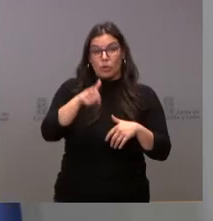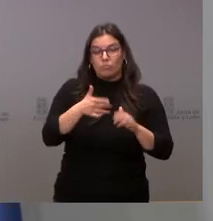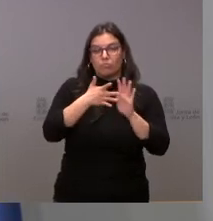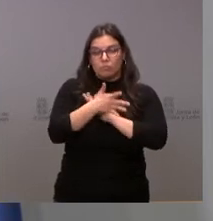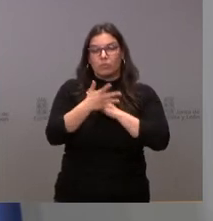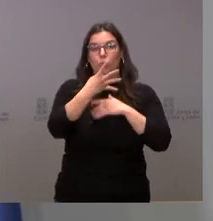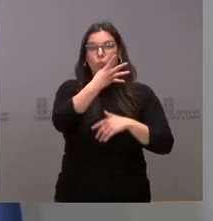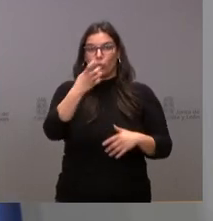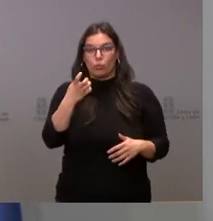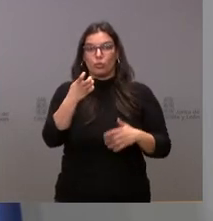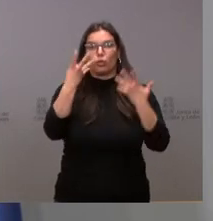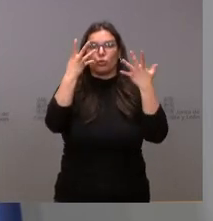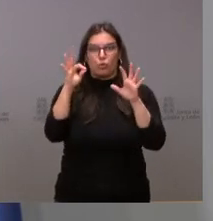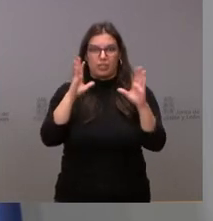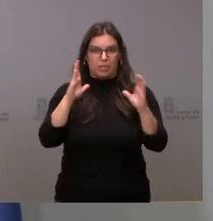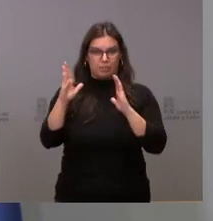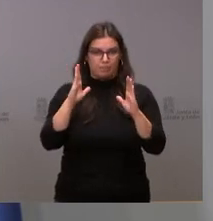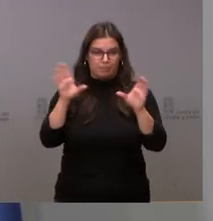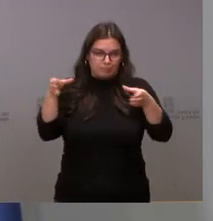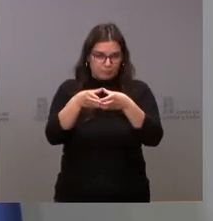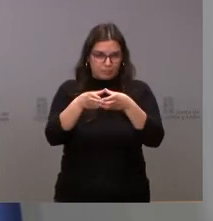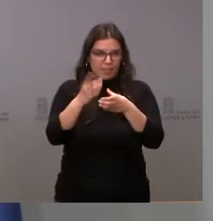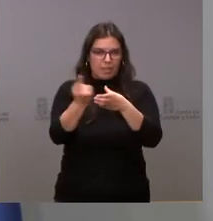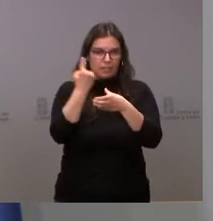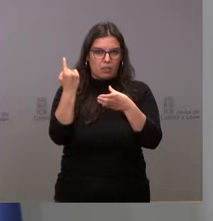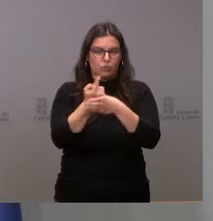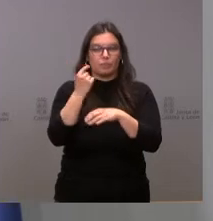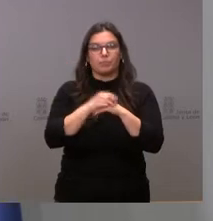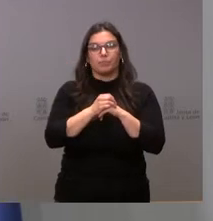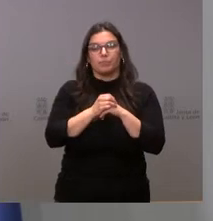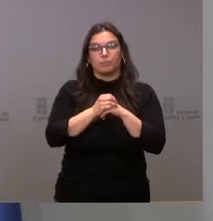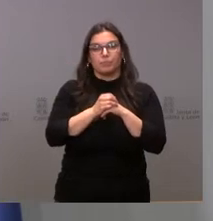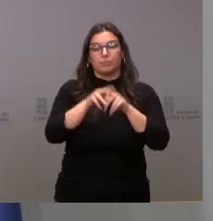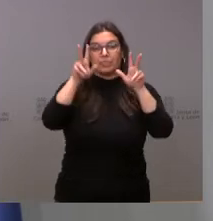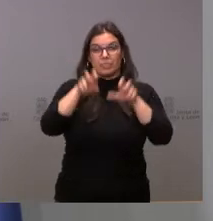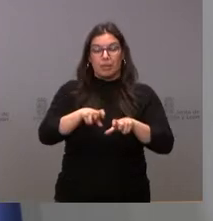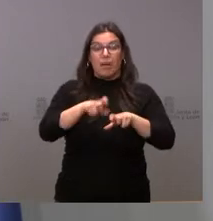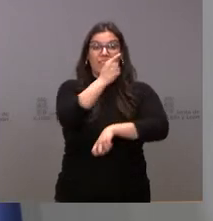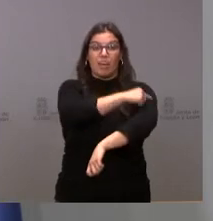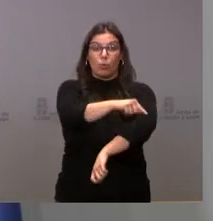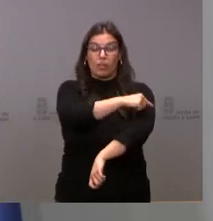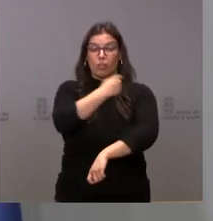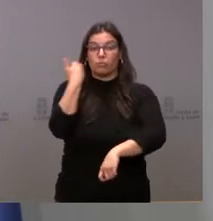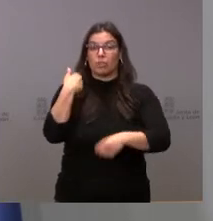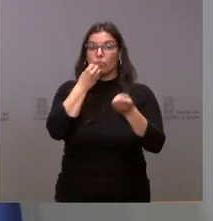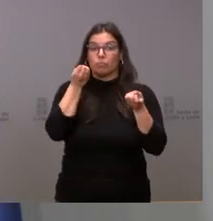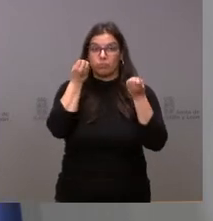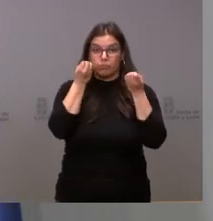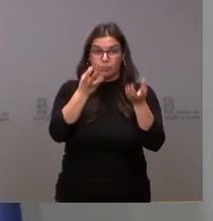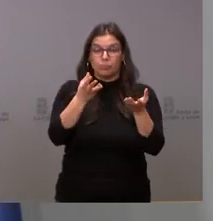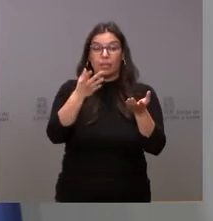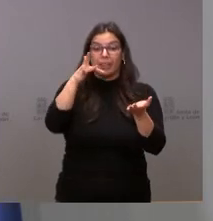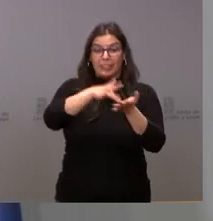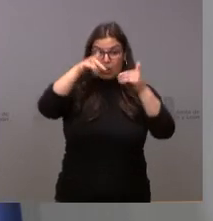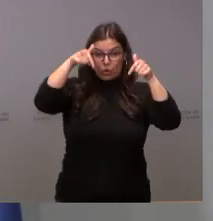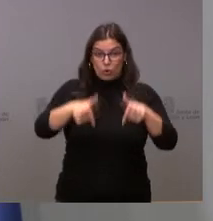490. En relación con la estrategia de vacunación, les informo que ya estamos a día de